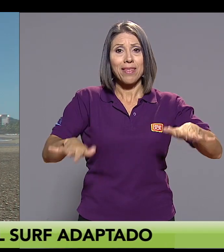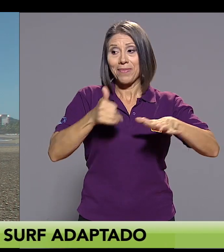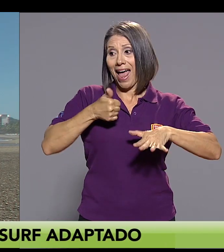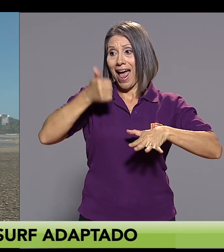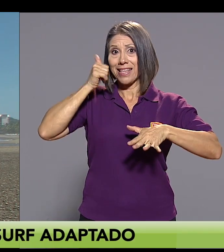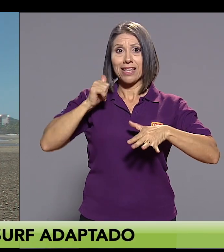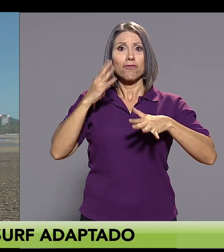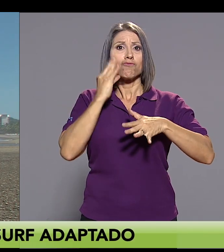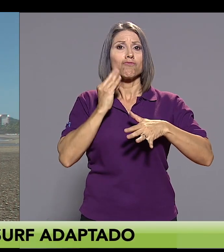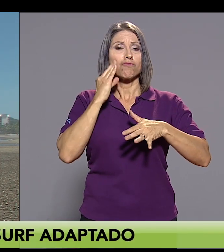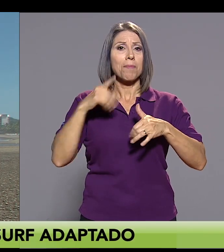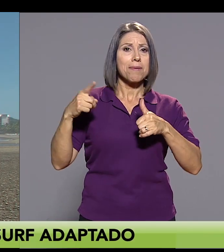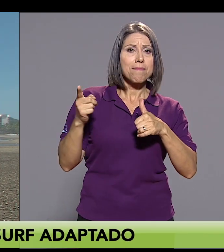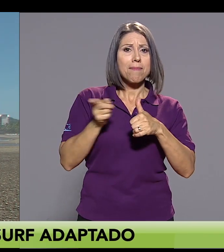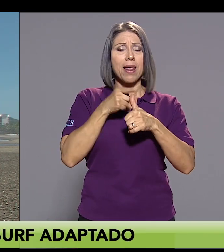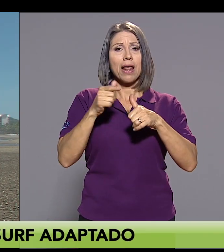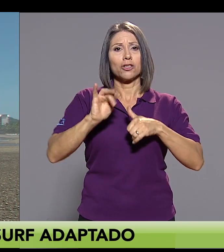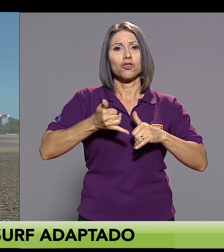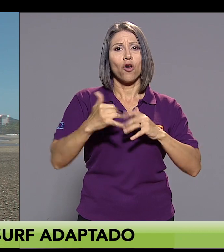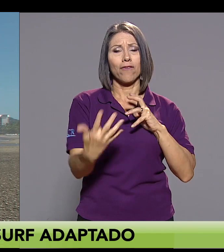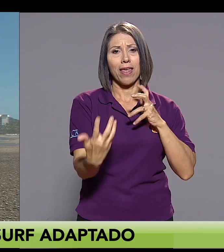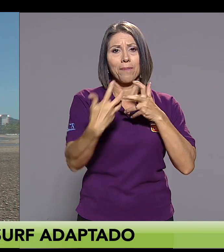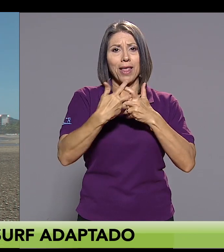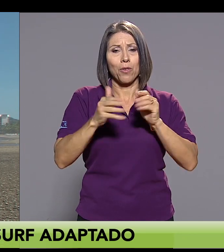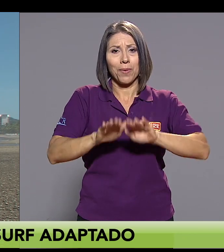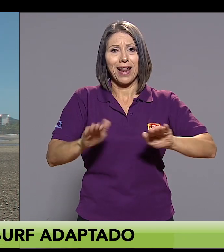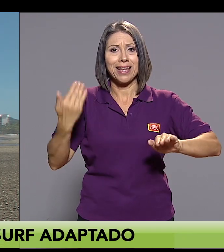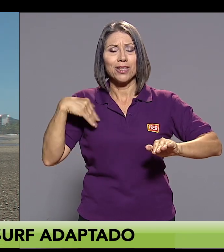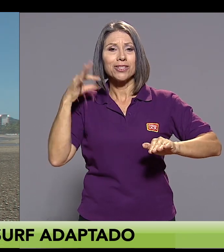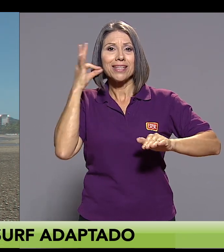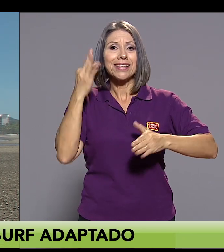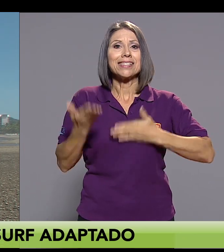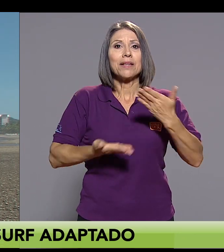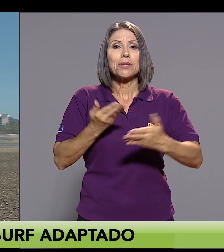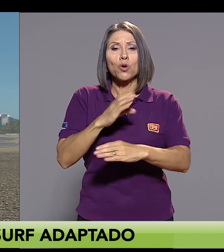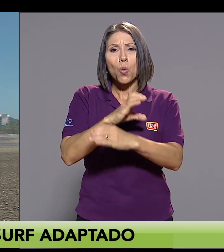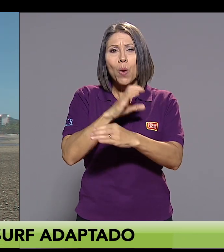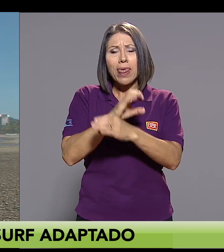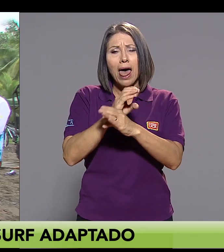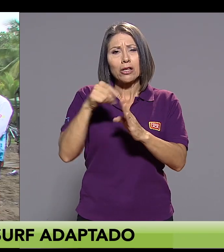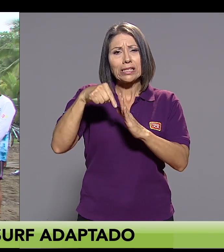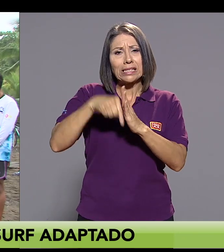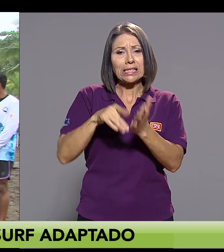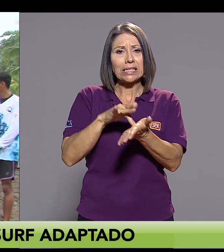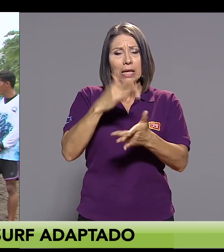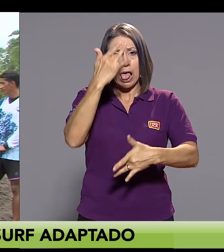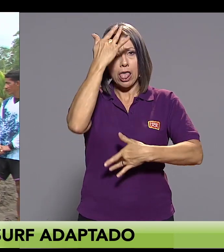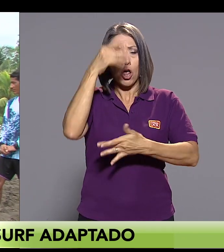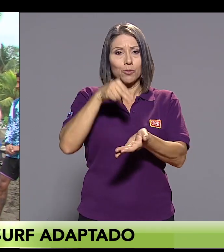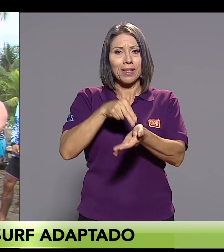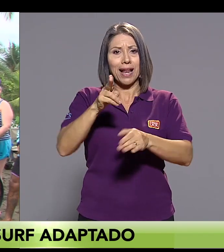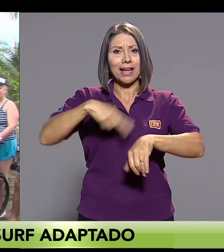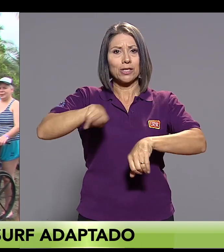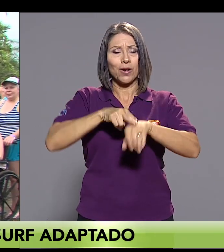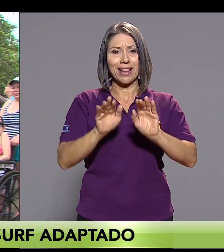taller, la primera experiencia con el surf adaptado para niños y niñas del Servicio de Cuidados Paliativos del Hospital Nacional de Niños.